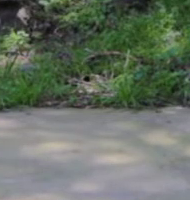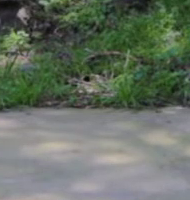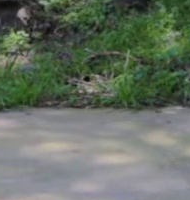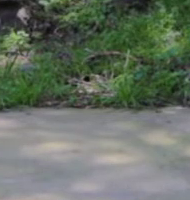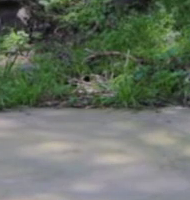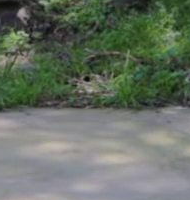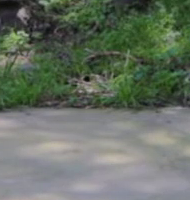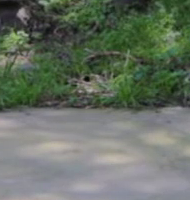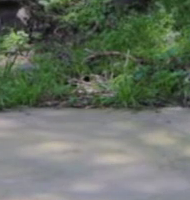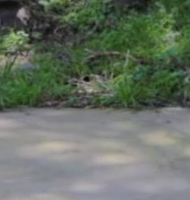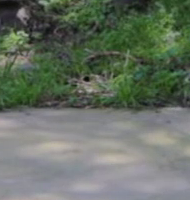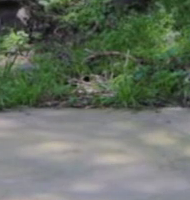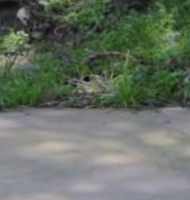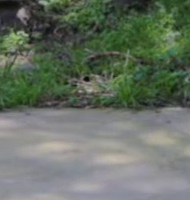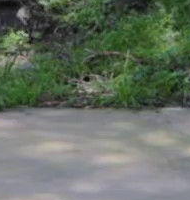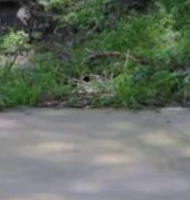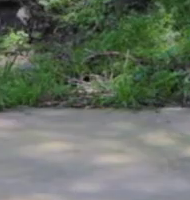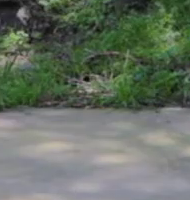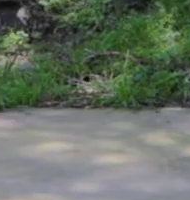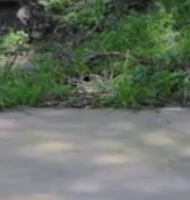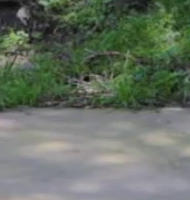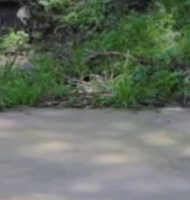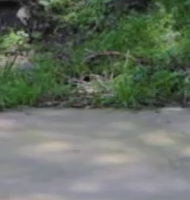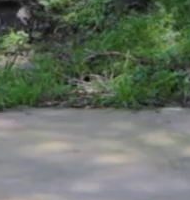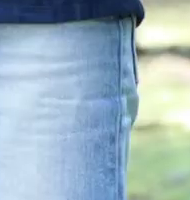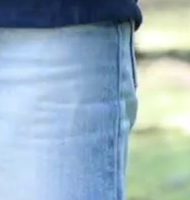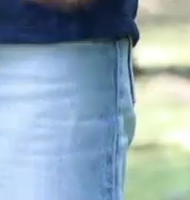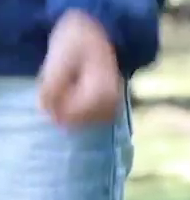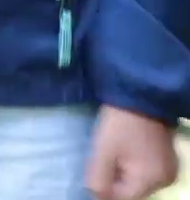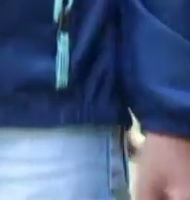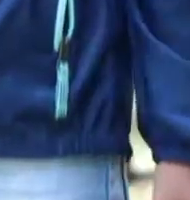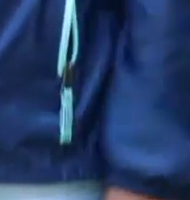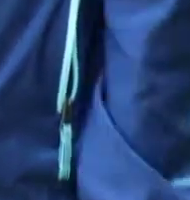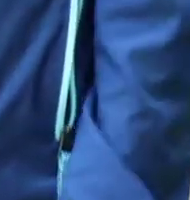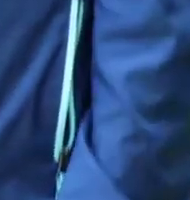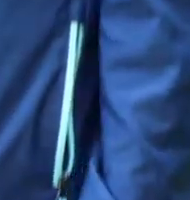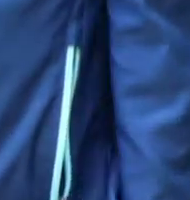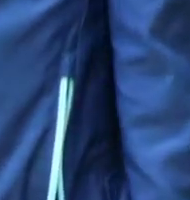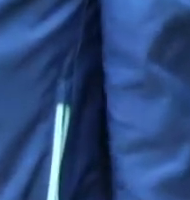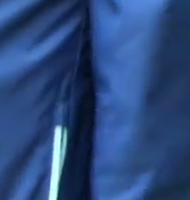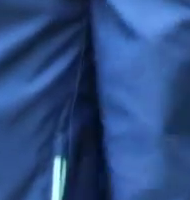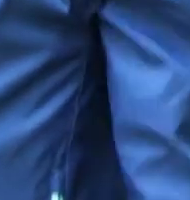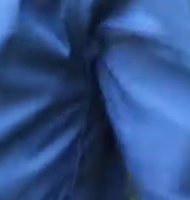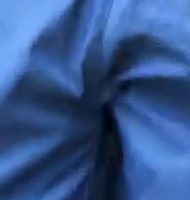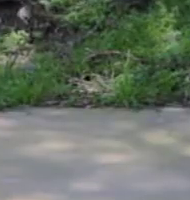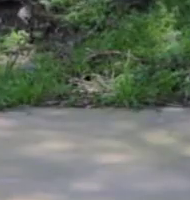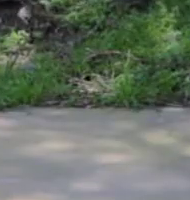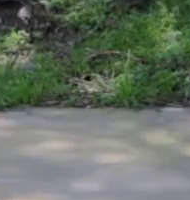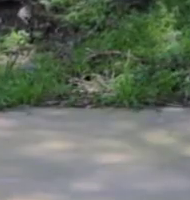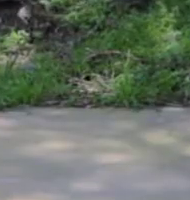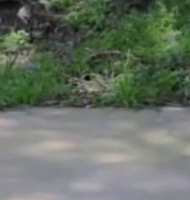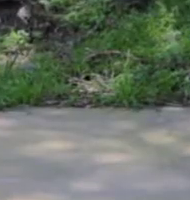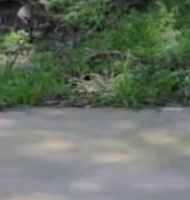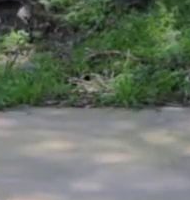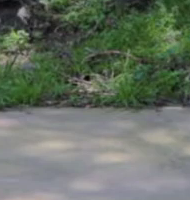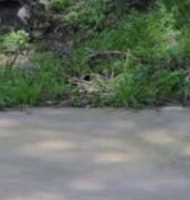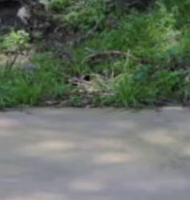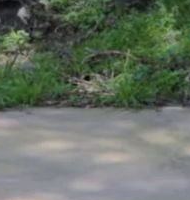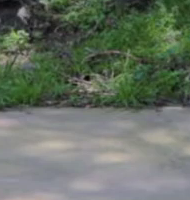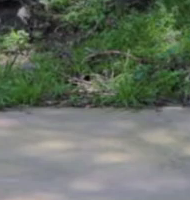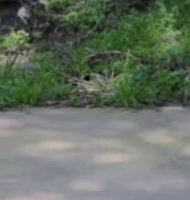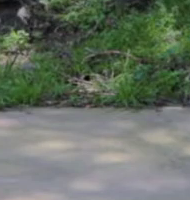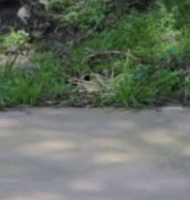vea. Otra más. Bien. Descansamos. Agitamos nuestros brazos. A descansar.